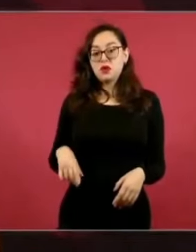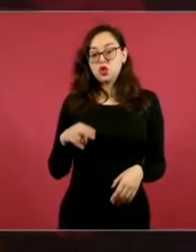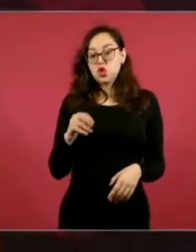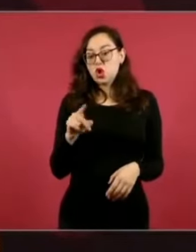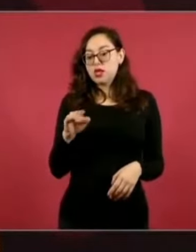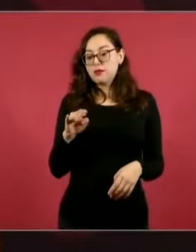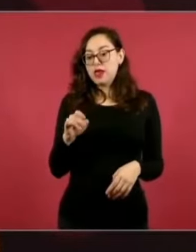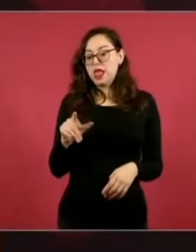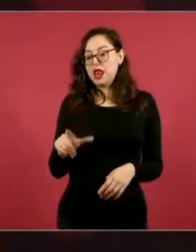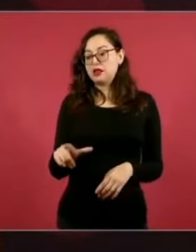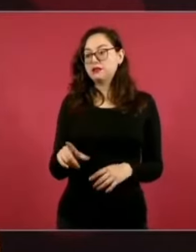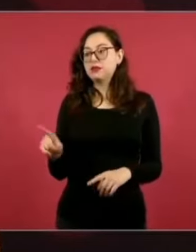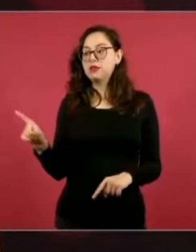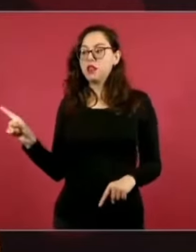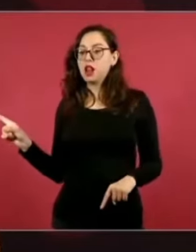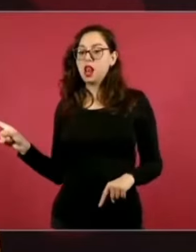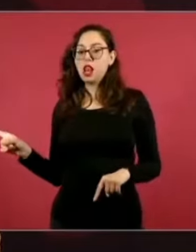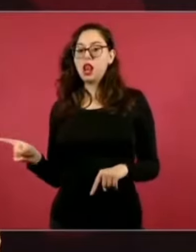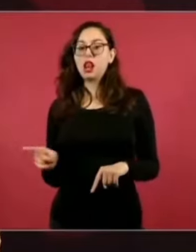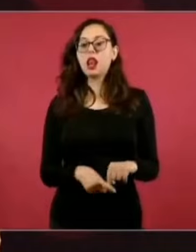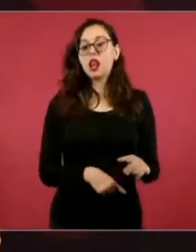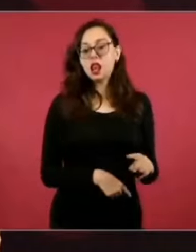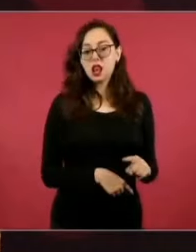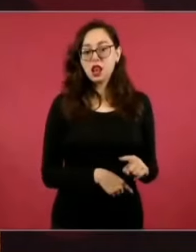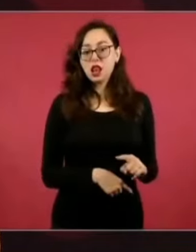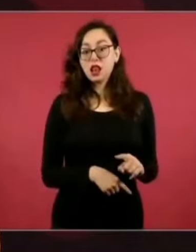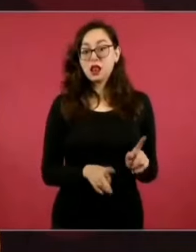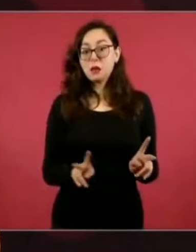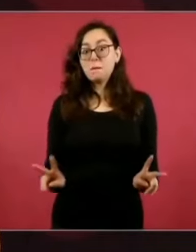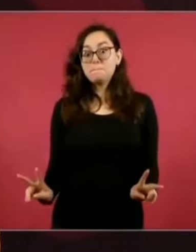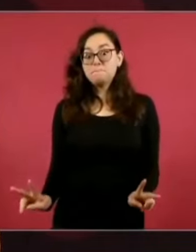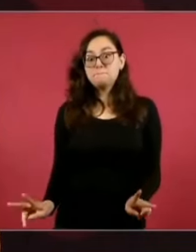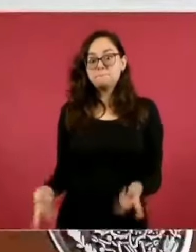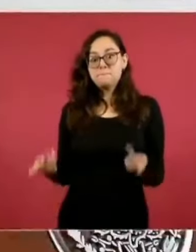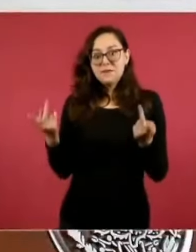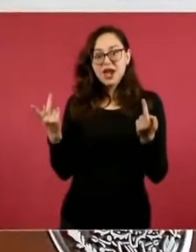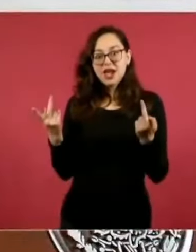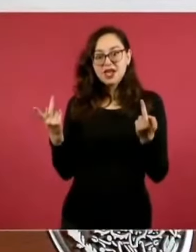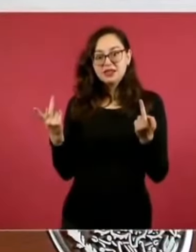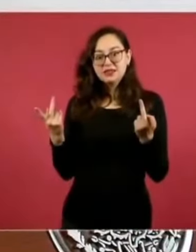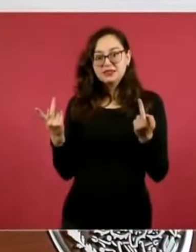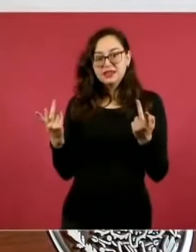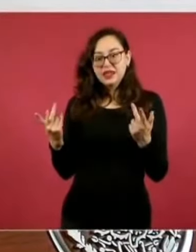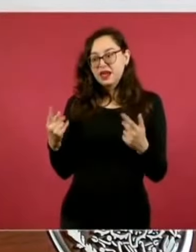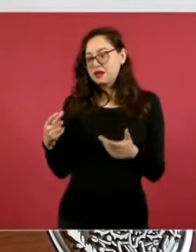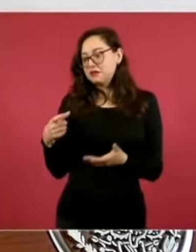venden todo o se compran ellos